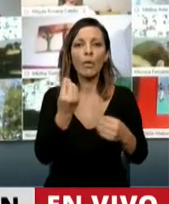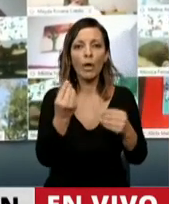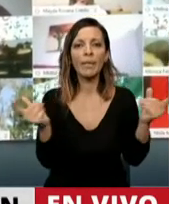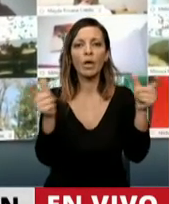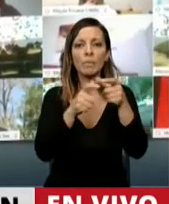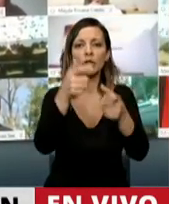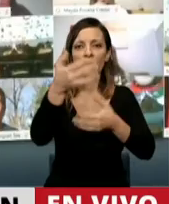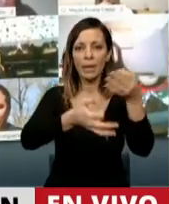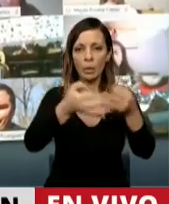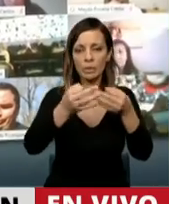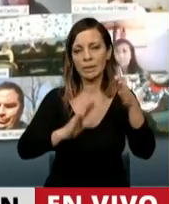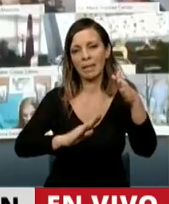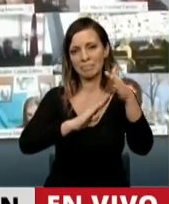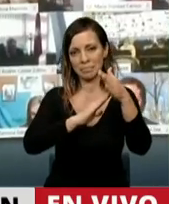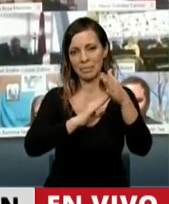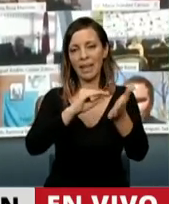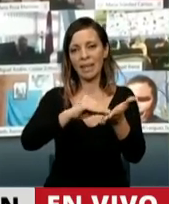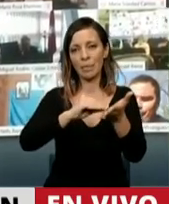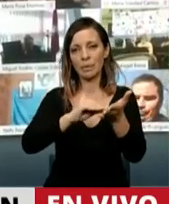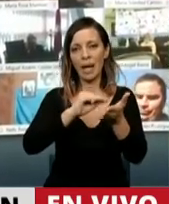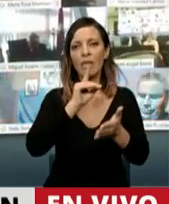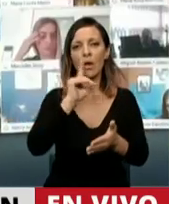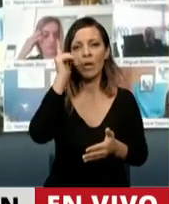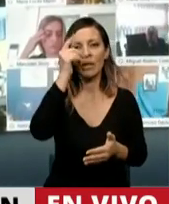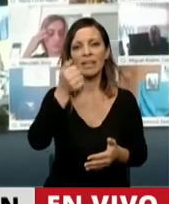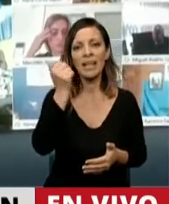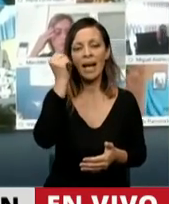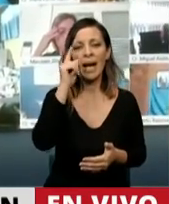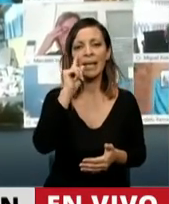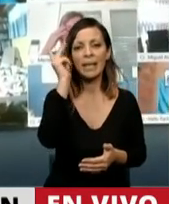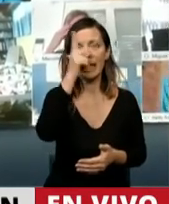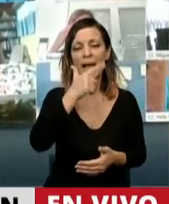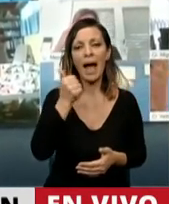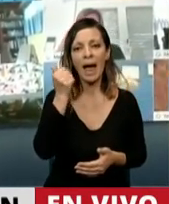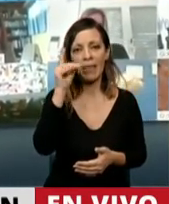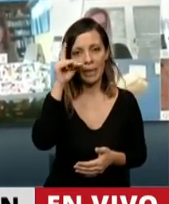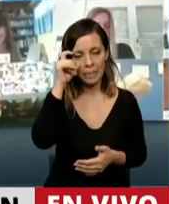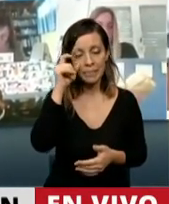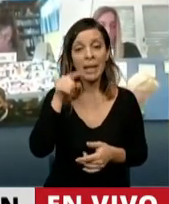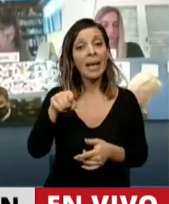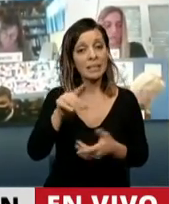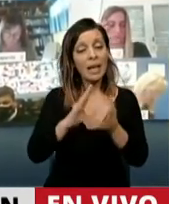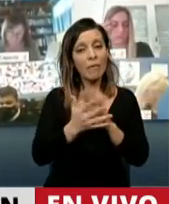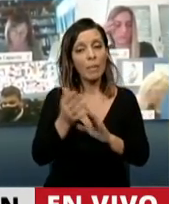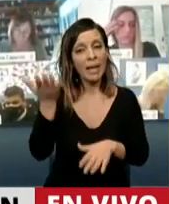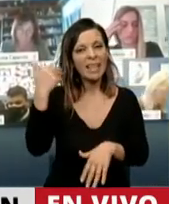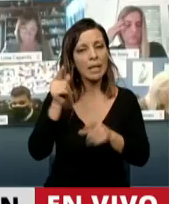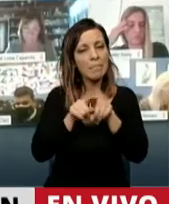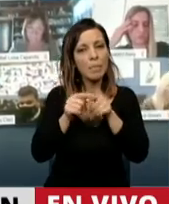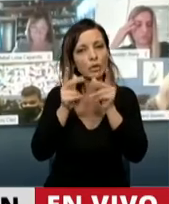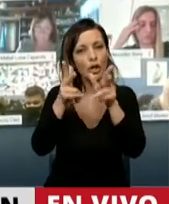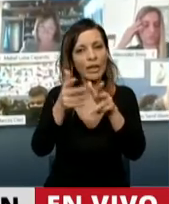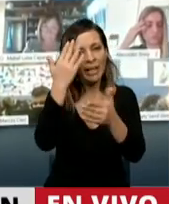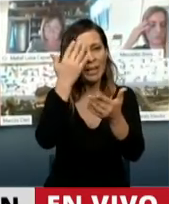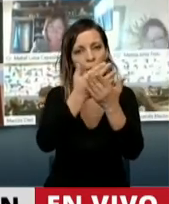Justicia que preside el diputado Taylade. Este es el camino que debemos transitar y que mencioné ayer en mi discurso ante el